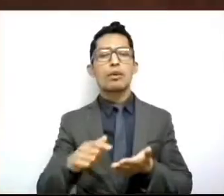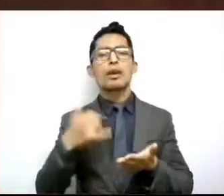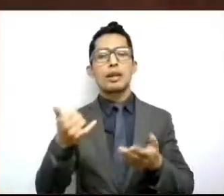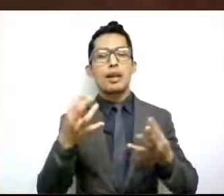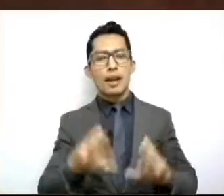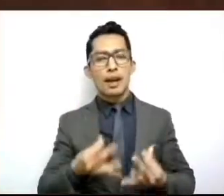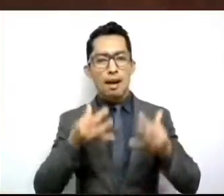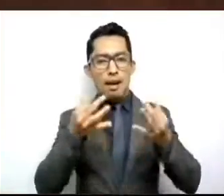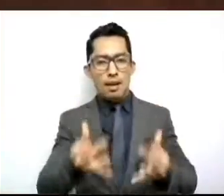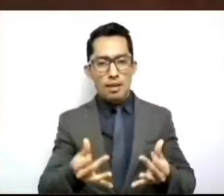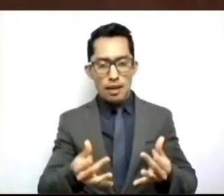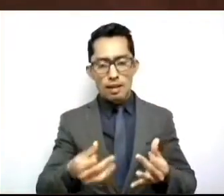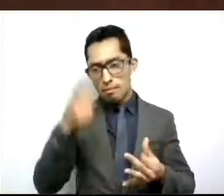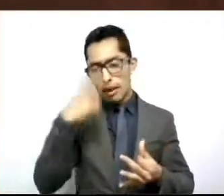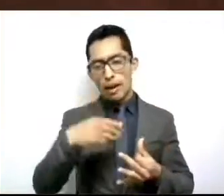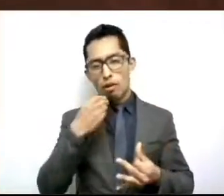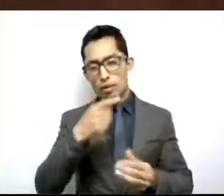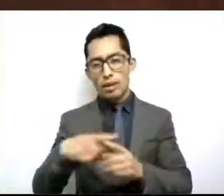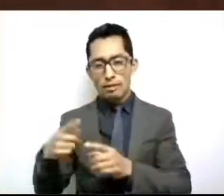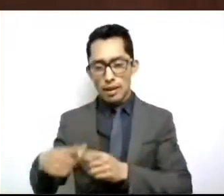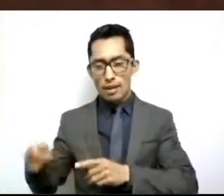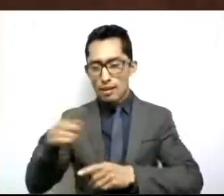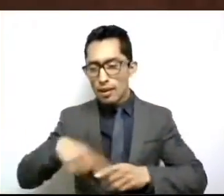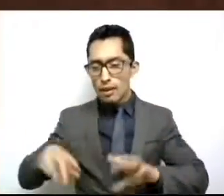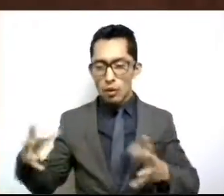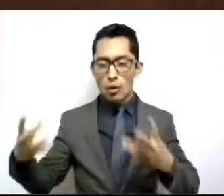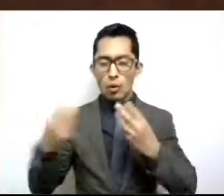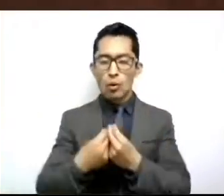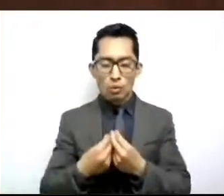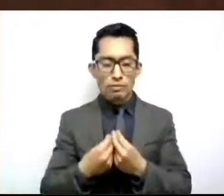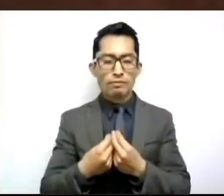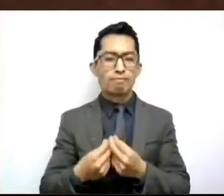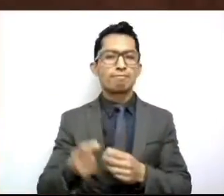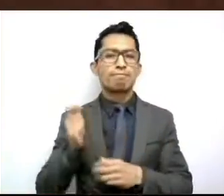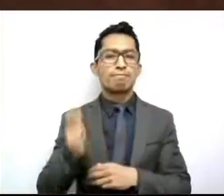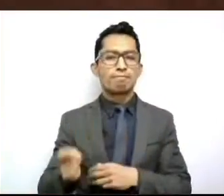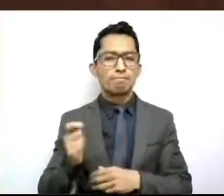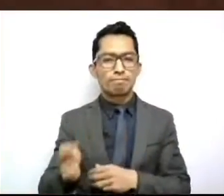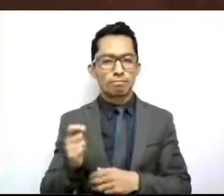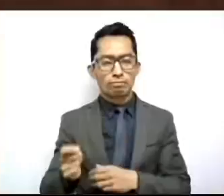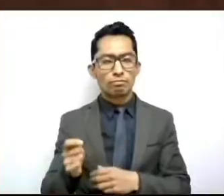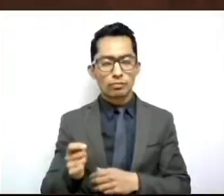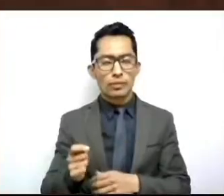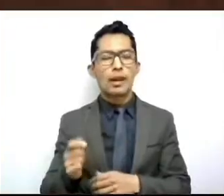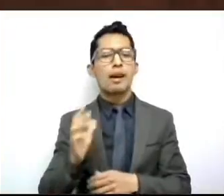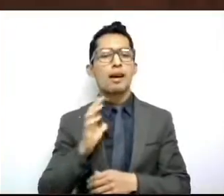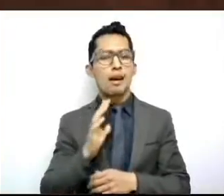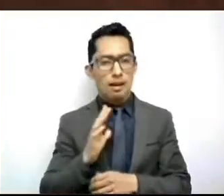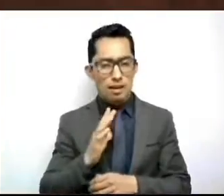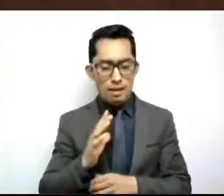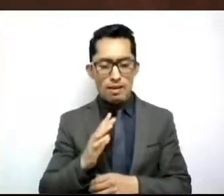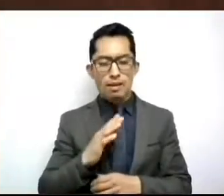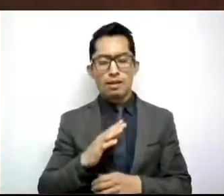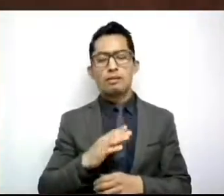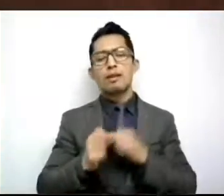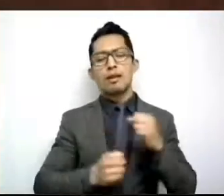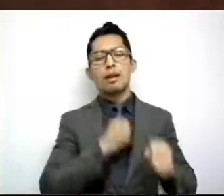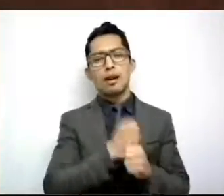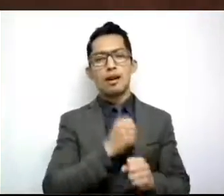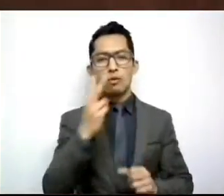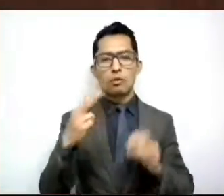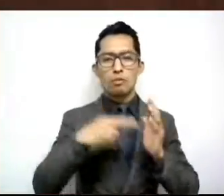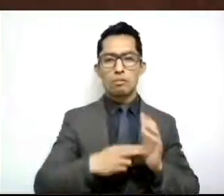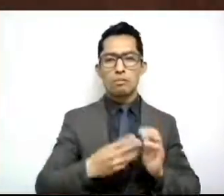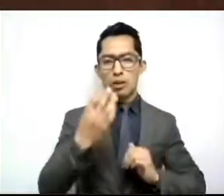agroalimentaria, el cual recibió durante el año 2009